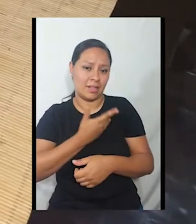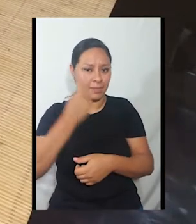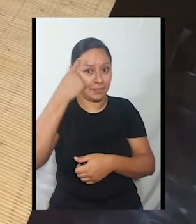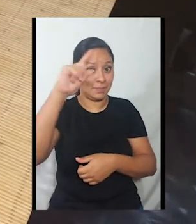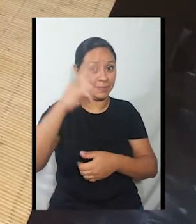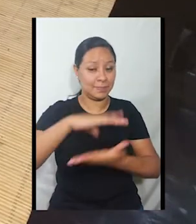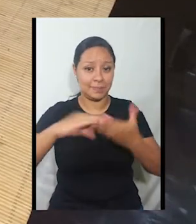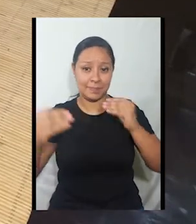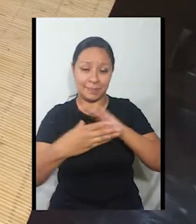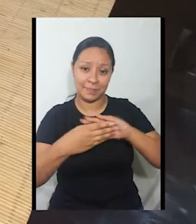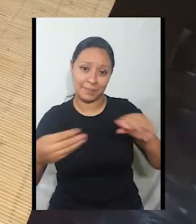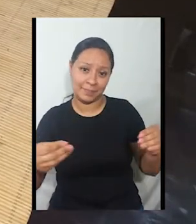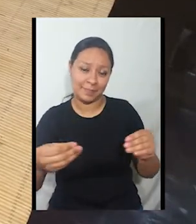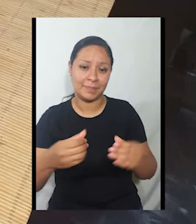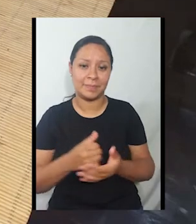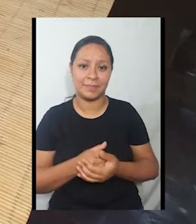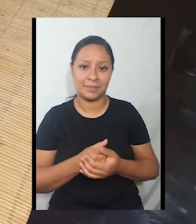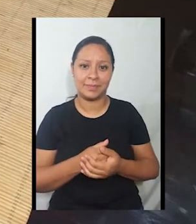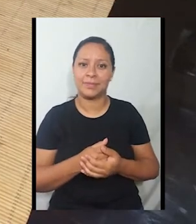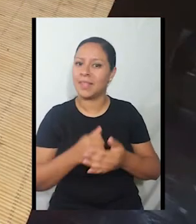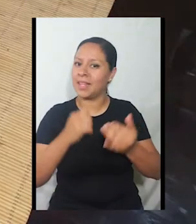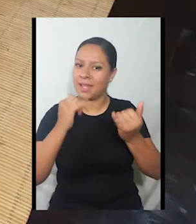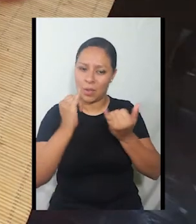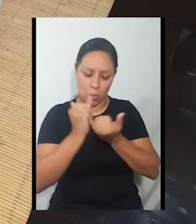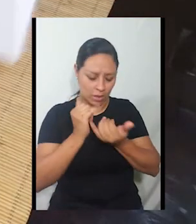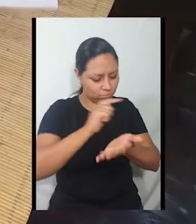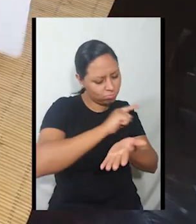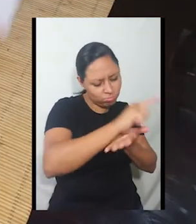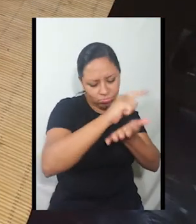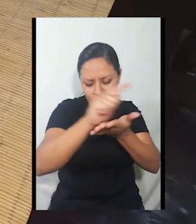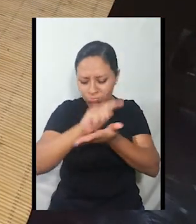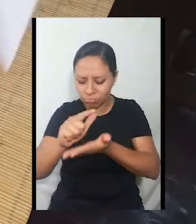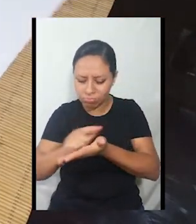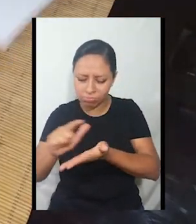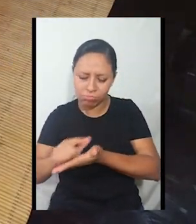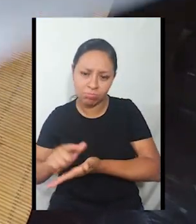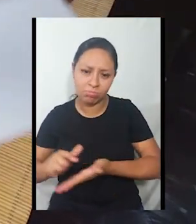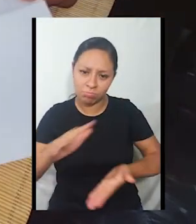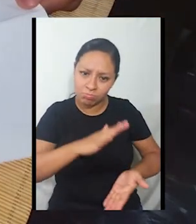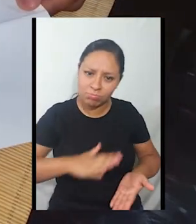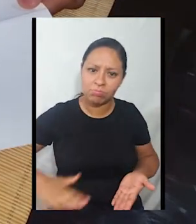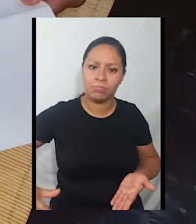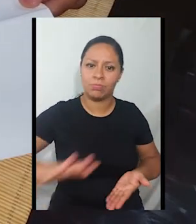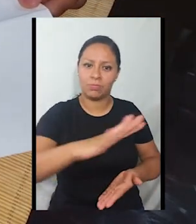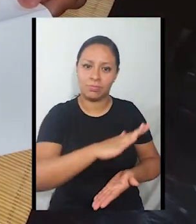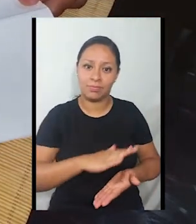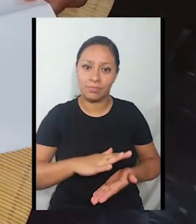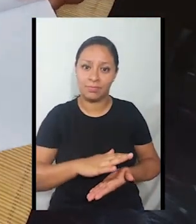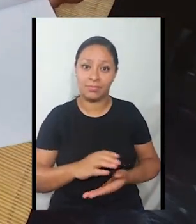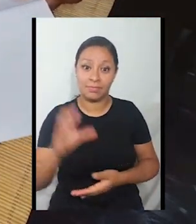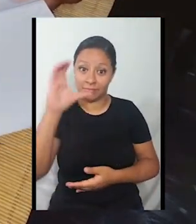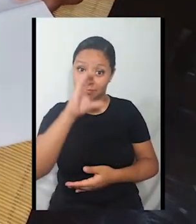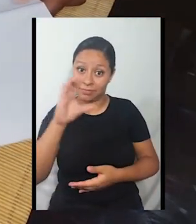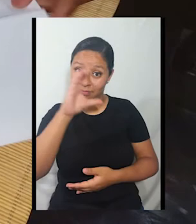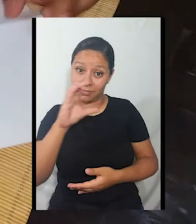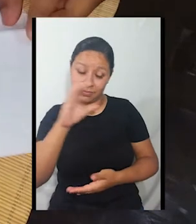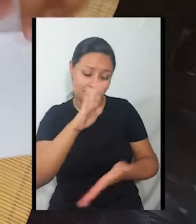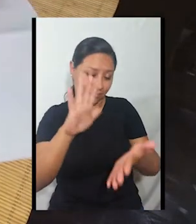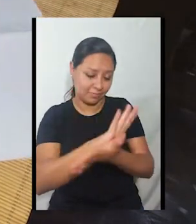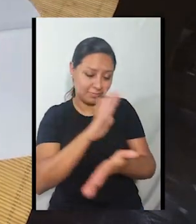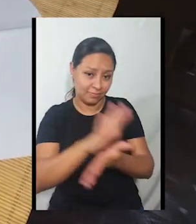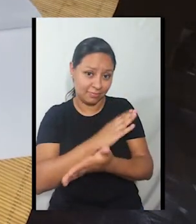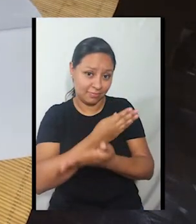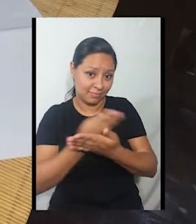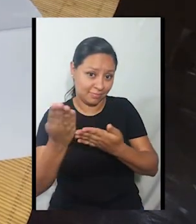nuestra área de trabajo y vamos a buscar una hoja de papel blanco. Yo aquí ya la tengo doblada. ¿Por qué está